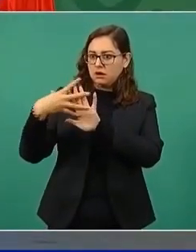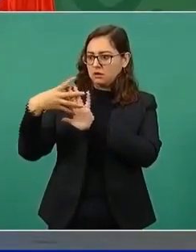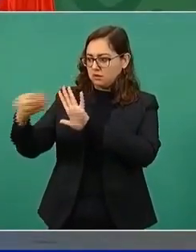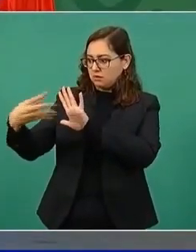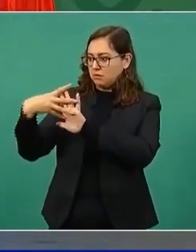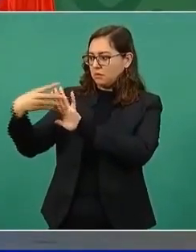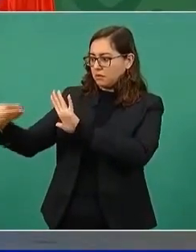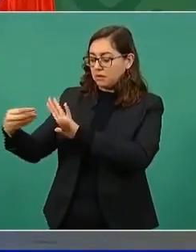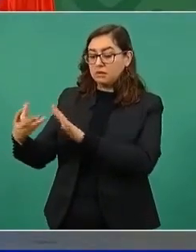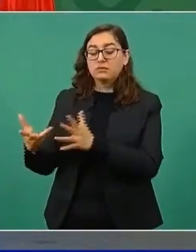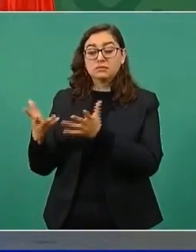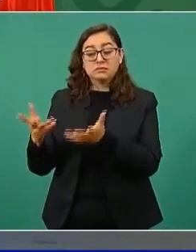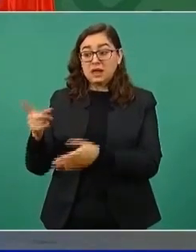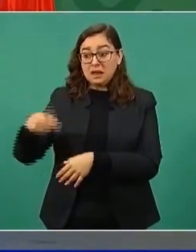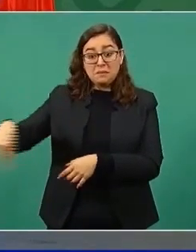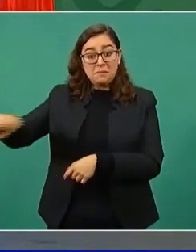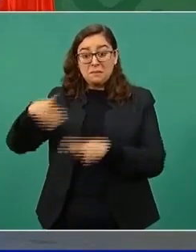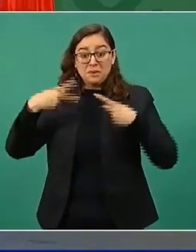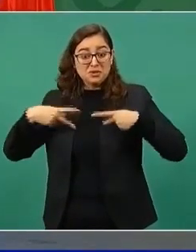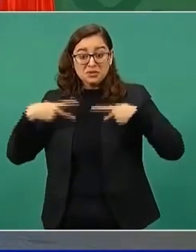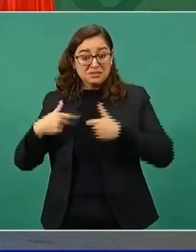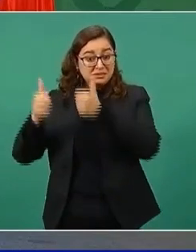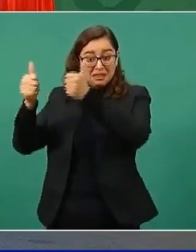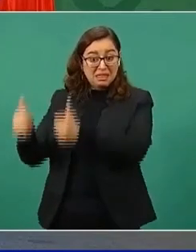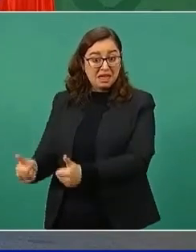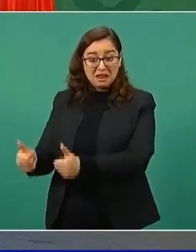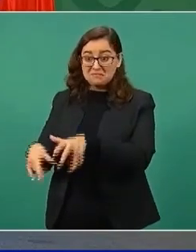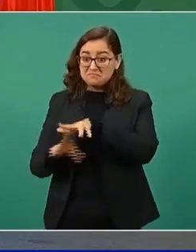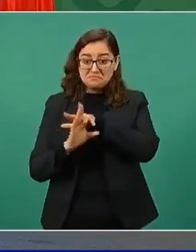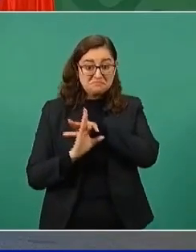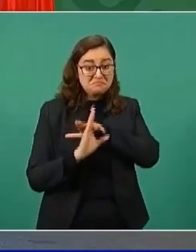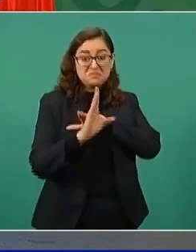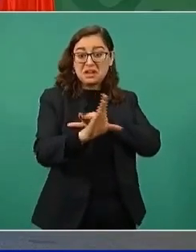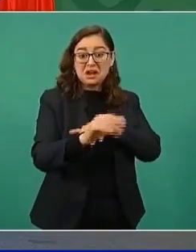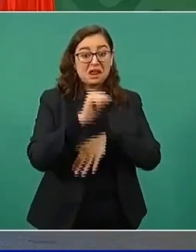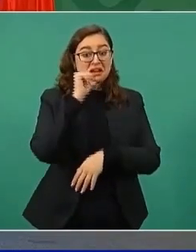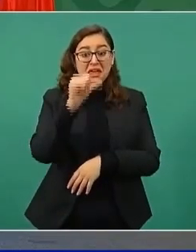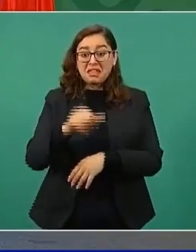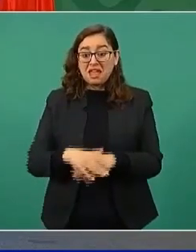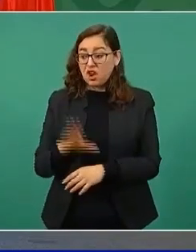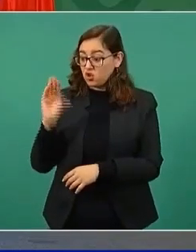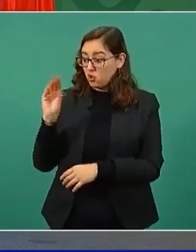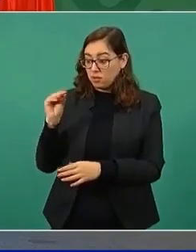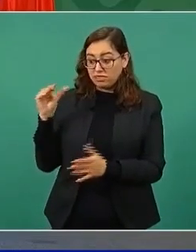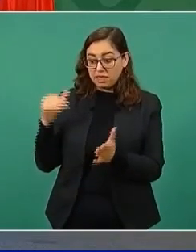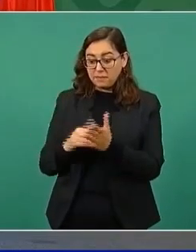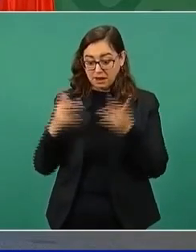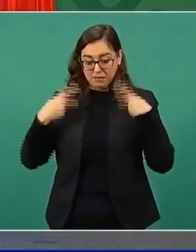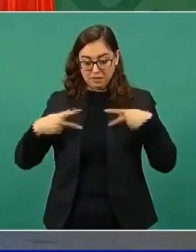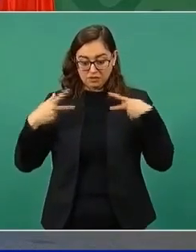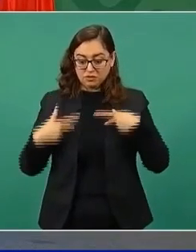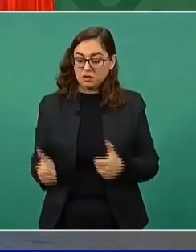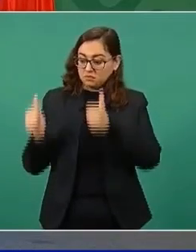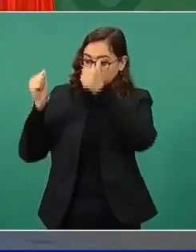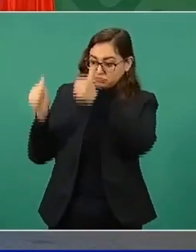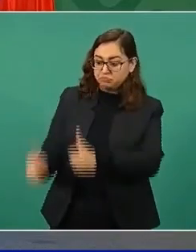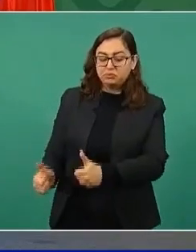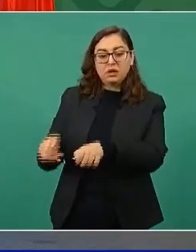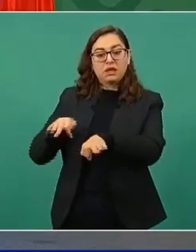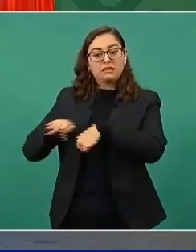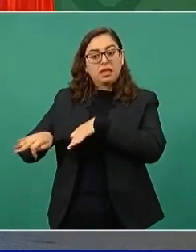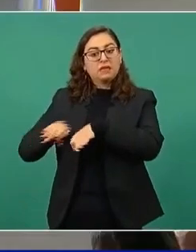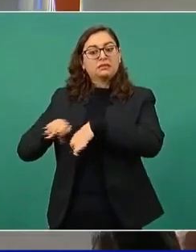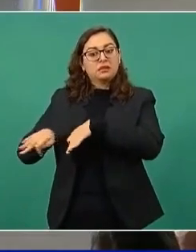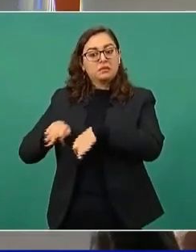mantener en sus países de origen a 90 mil personas de todas